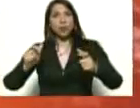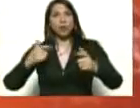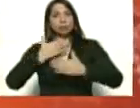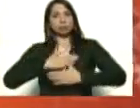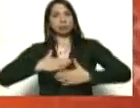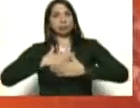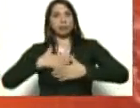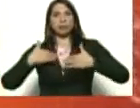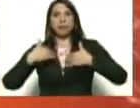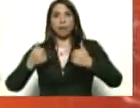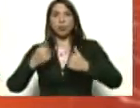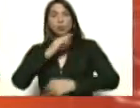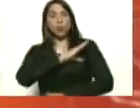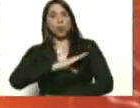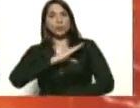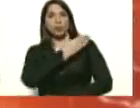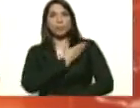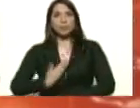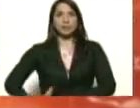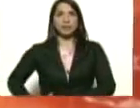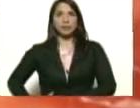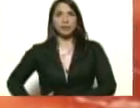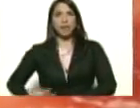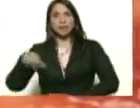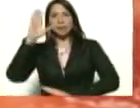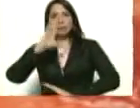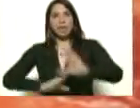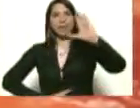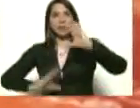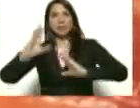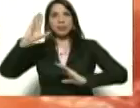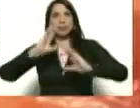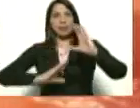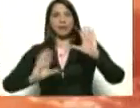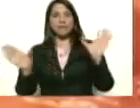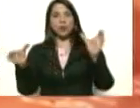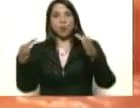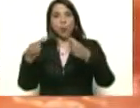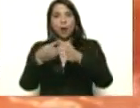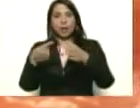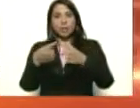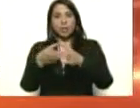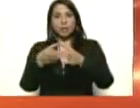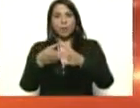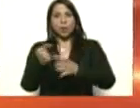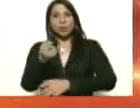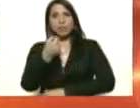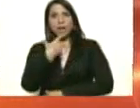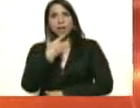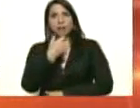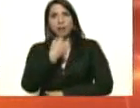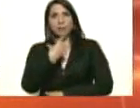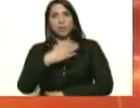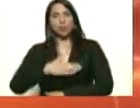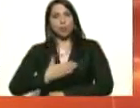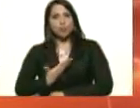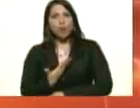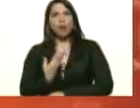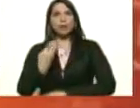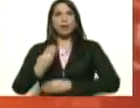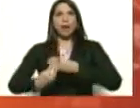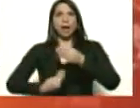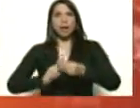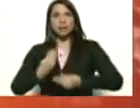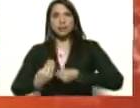comisión presidencial de científicos viendo qué tipo de protocolos de tratamiento pueden originarse a